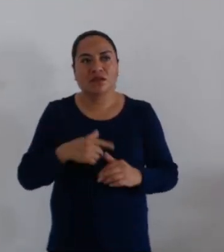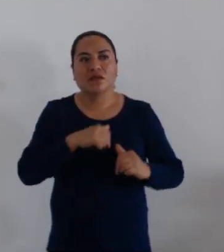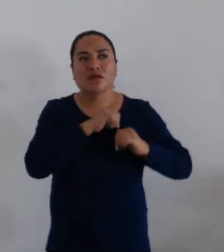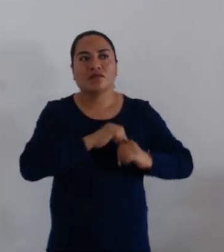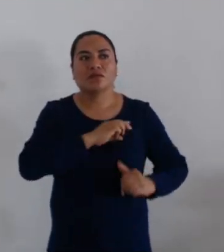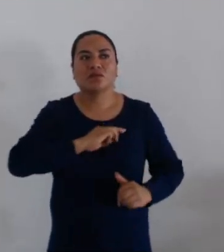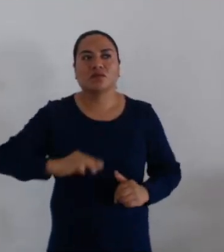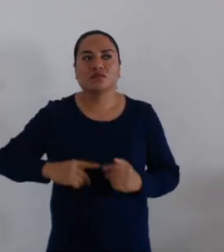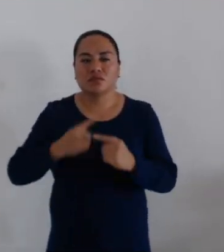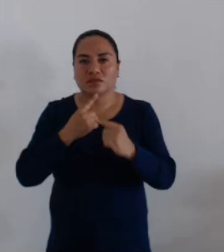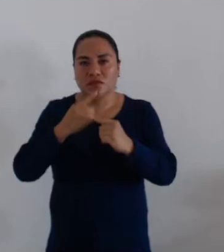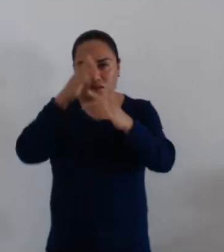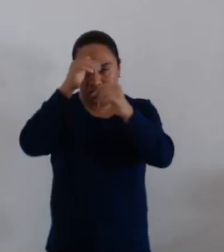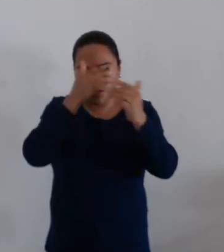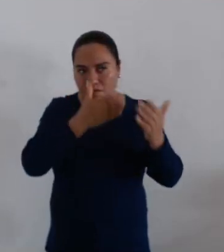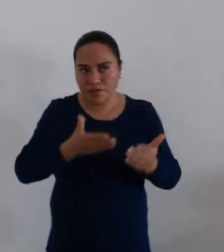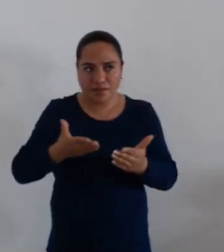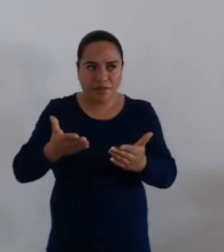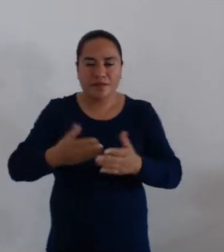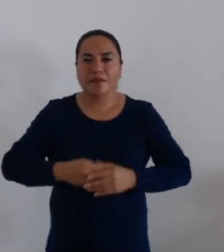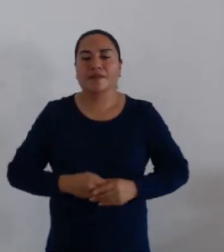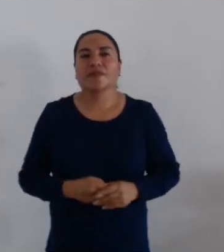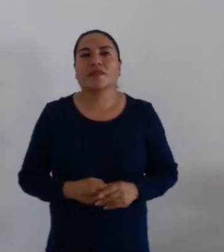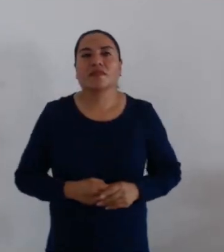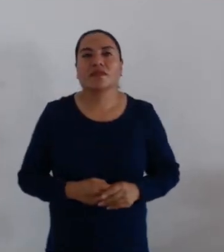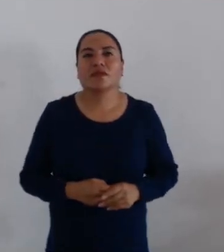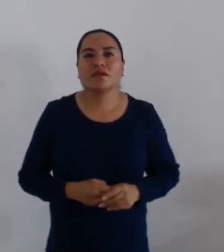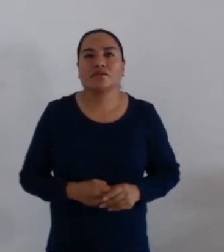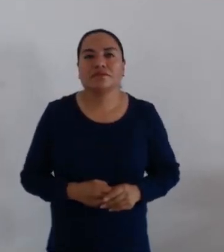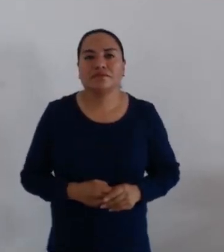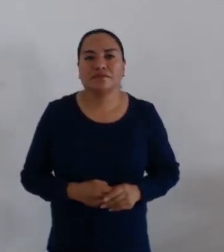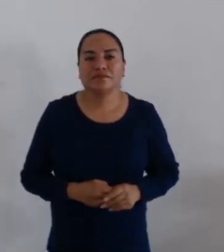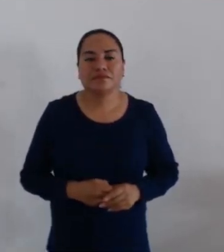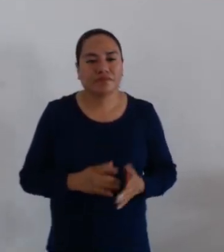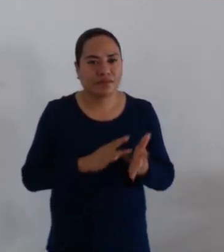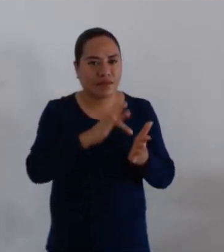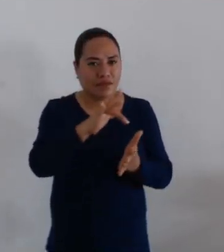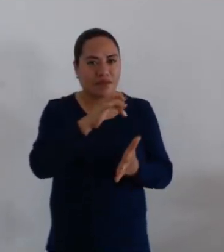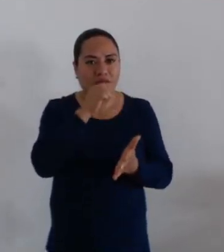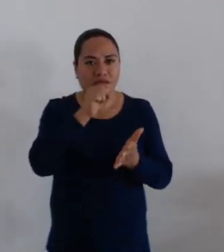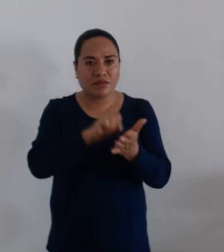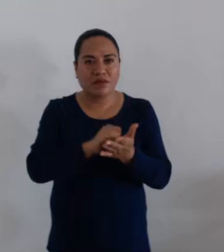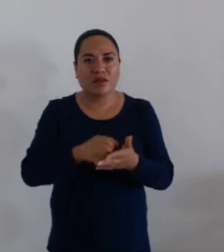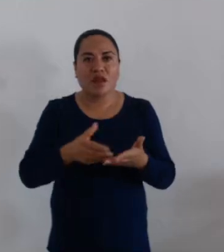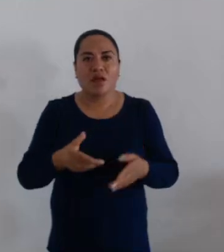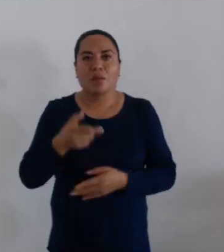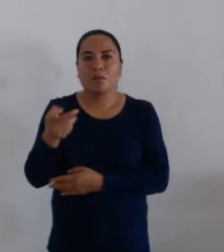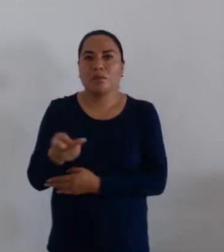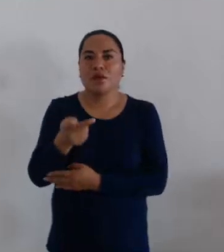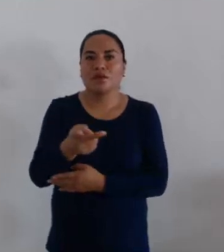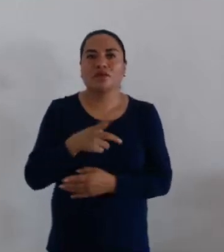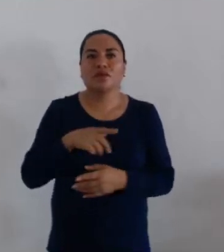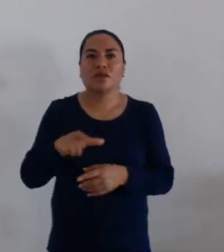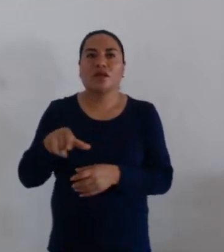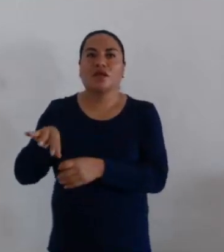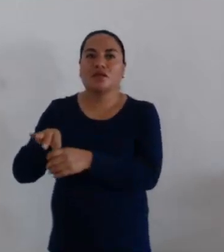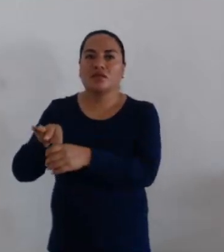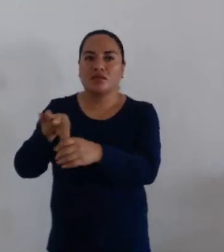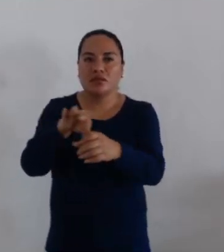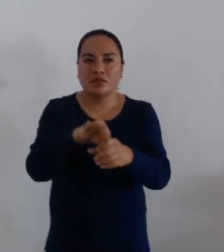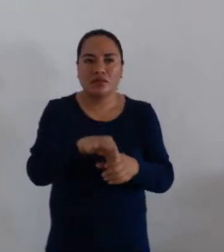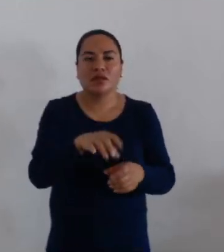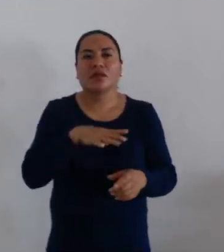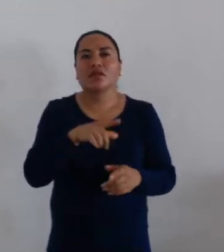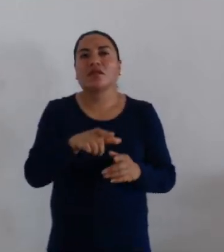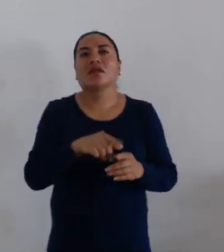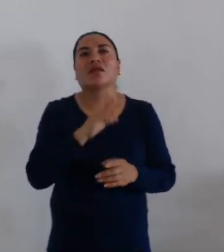está a su consideración y de las señoras y de los señores concejales. Gracias. Secretaria, someta a la aprobación de este honorable cabildo el dictamen con el que